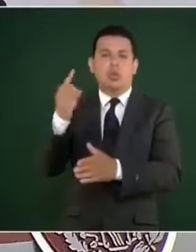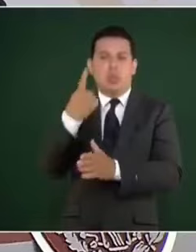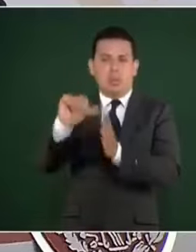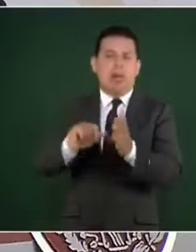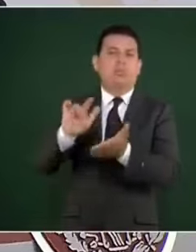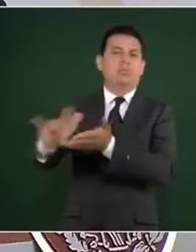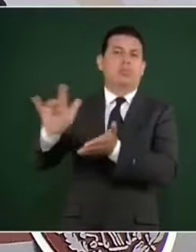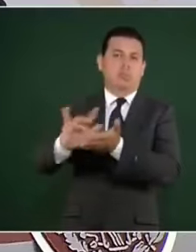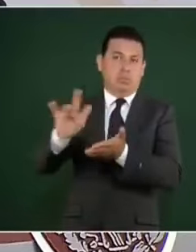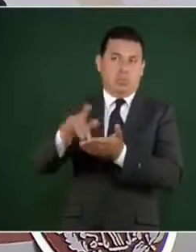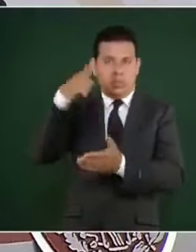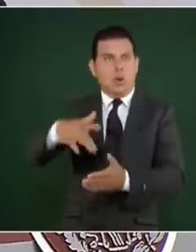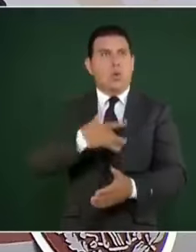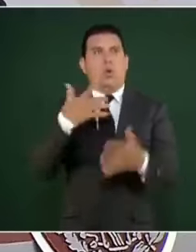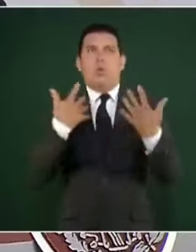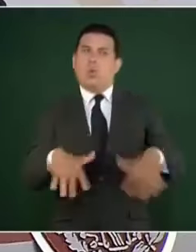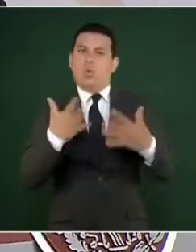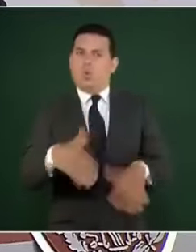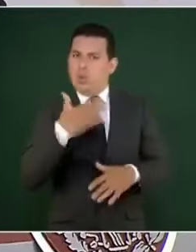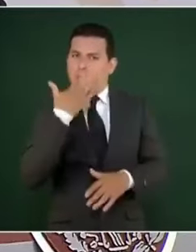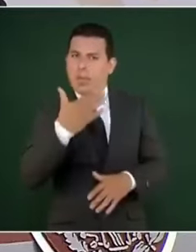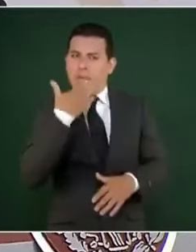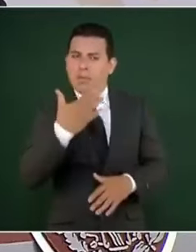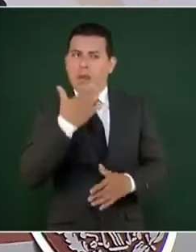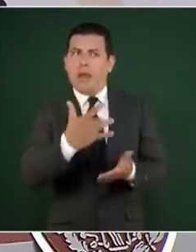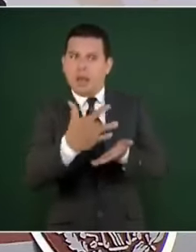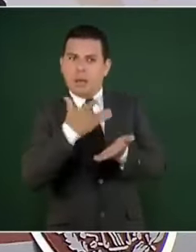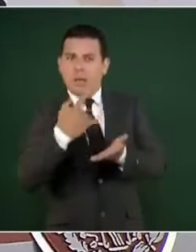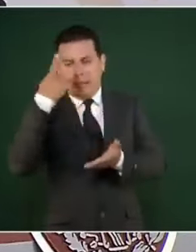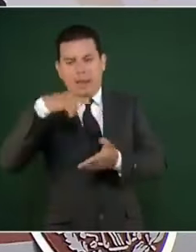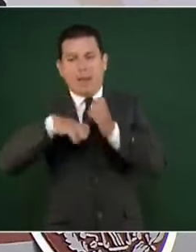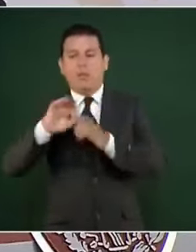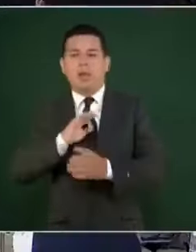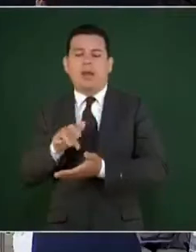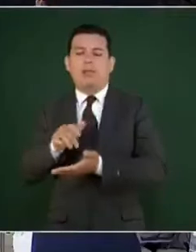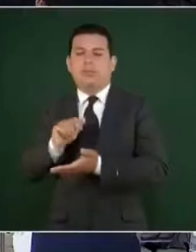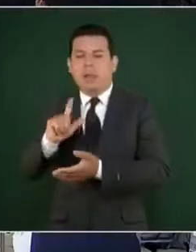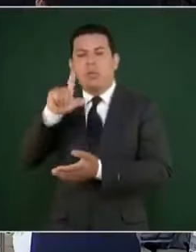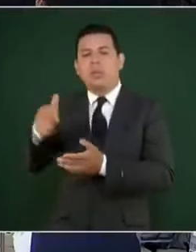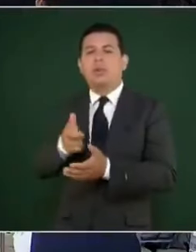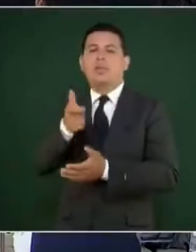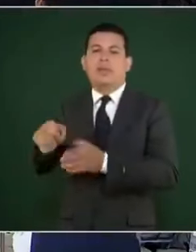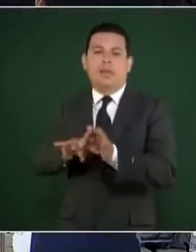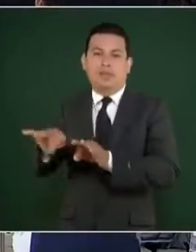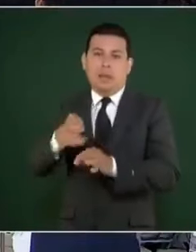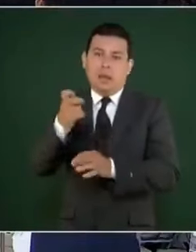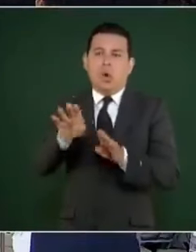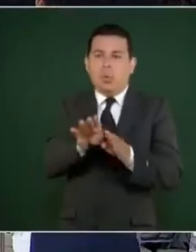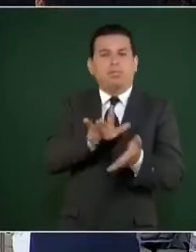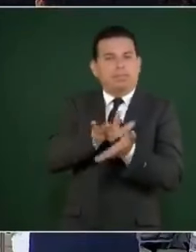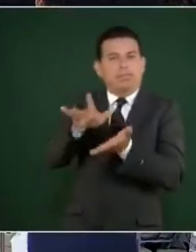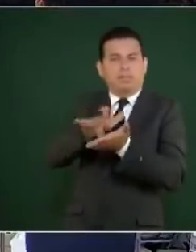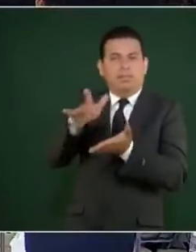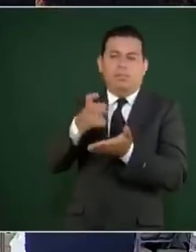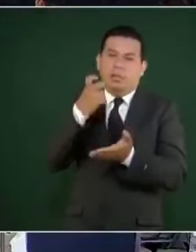mes que es una maravilla para ellos y entonces hay un estímulo para que regresen hemos logrado ya